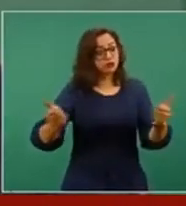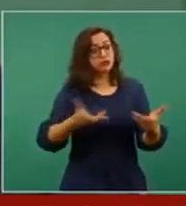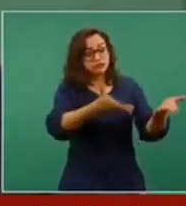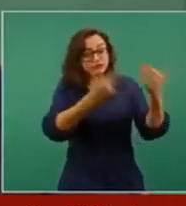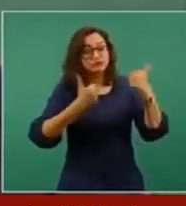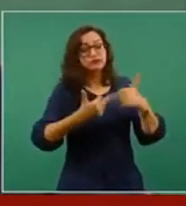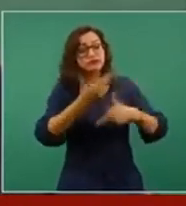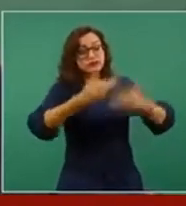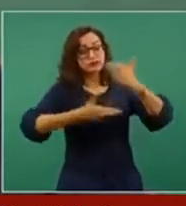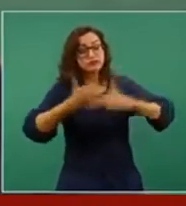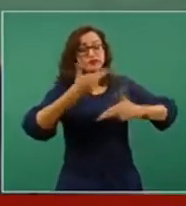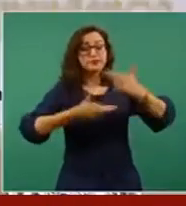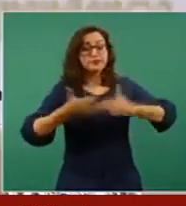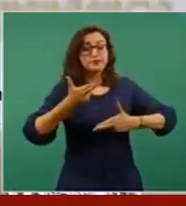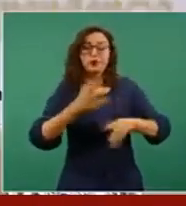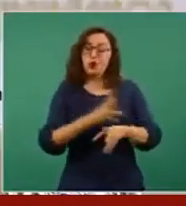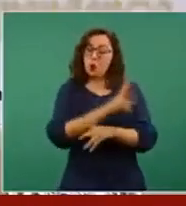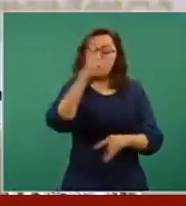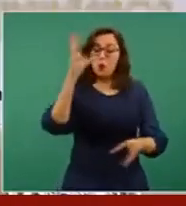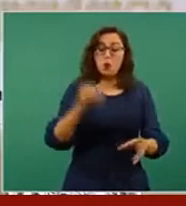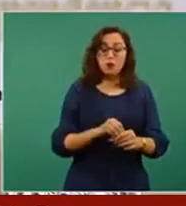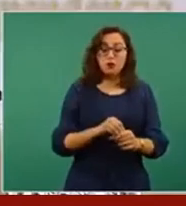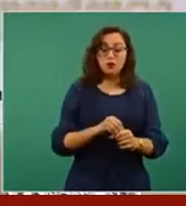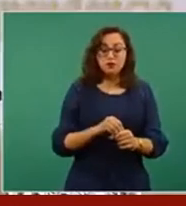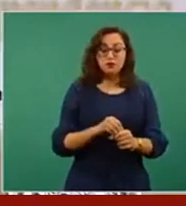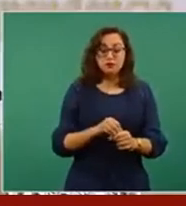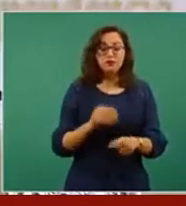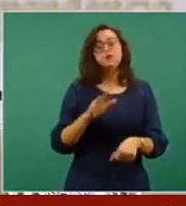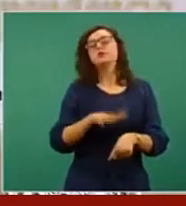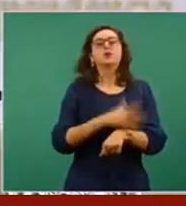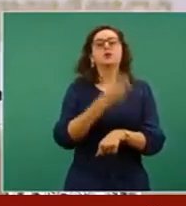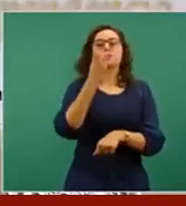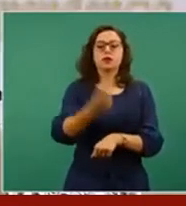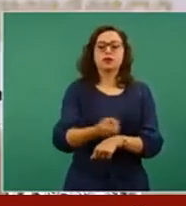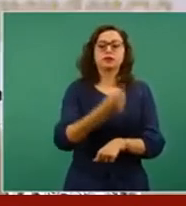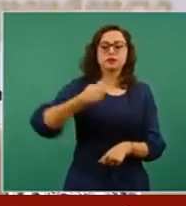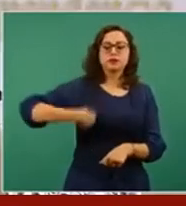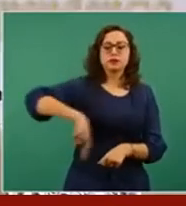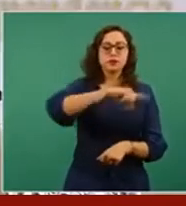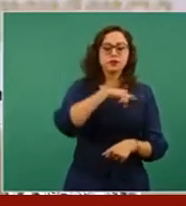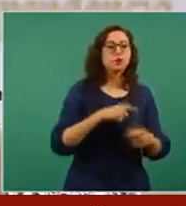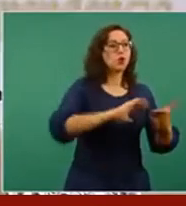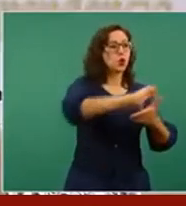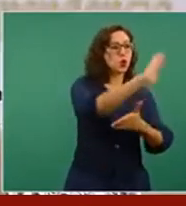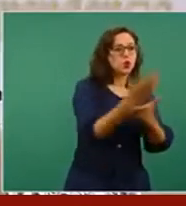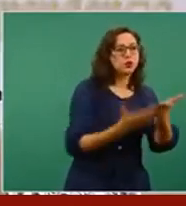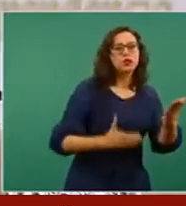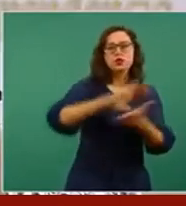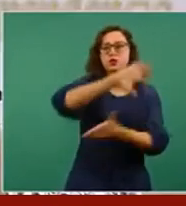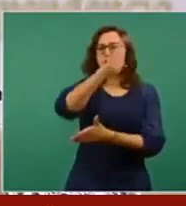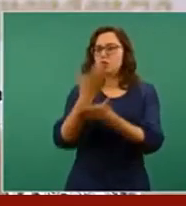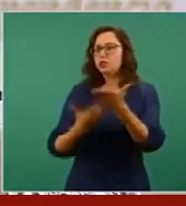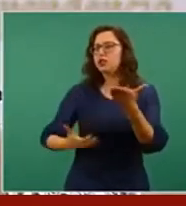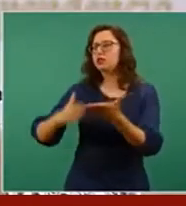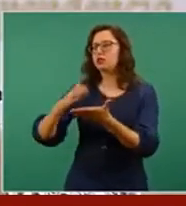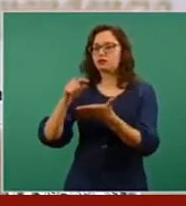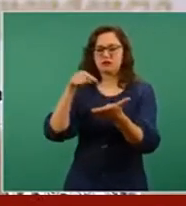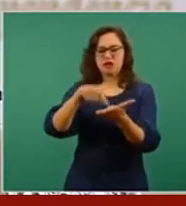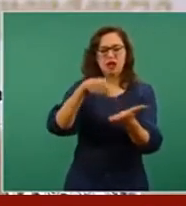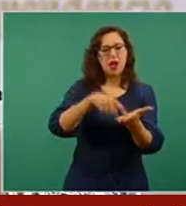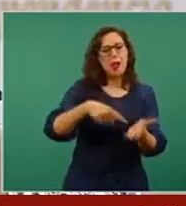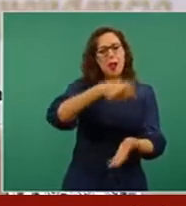Por eso hemos revisado contratos que se hicieron que consideramos leoninos,